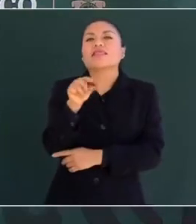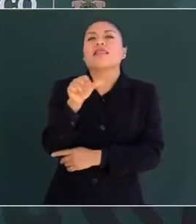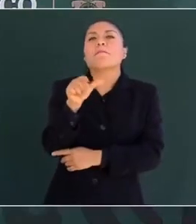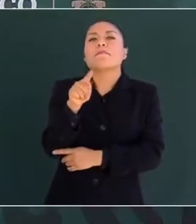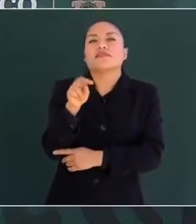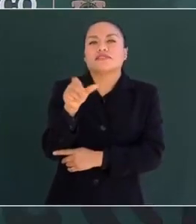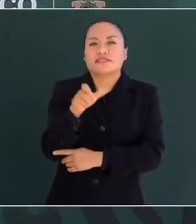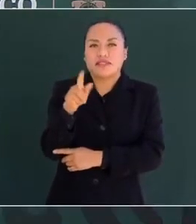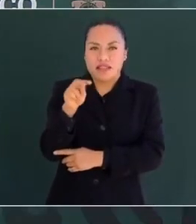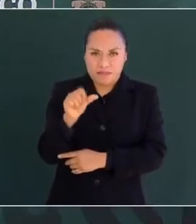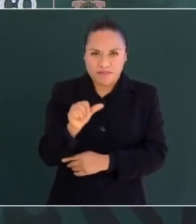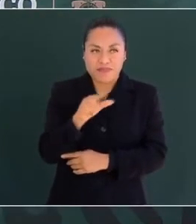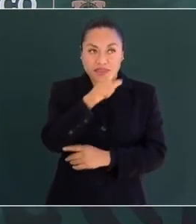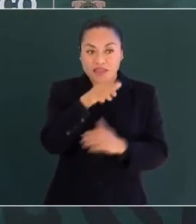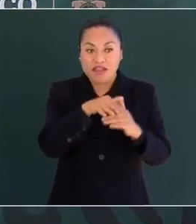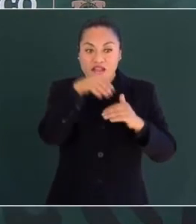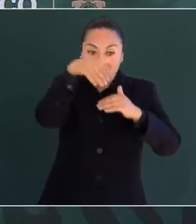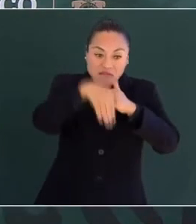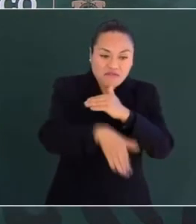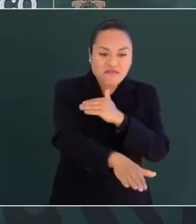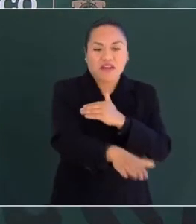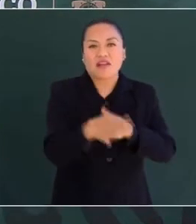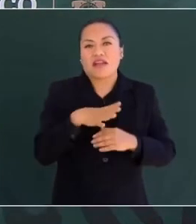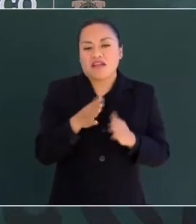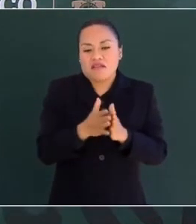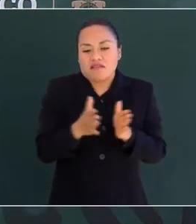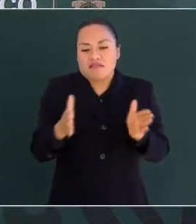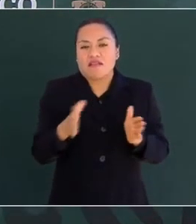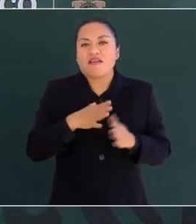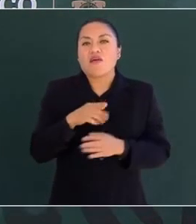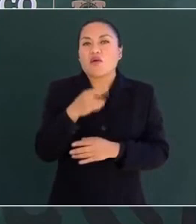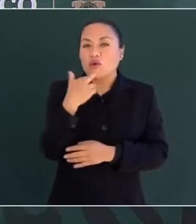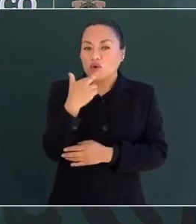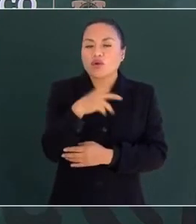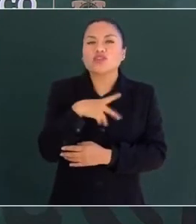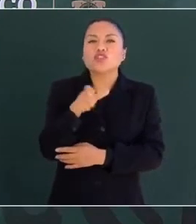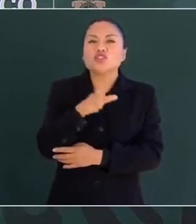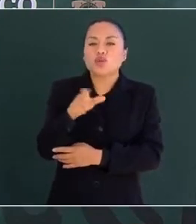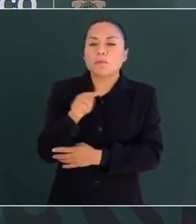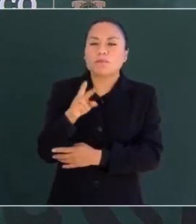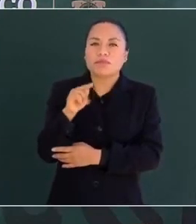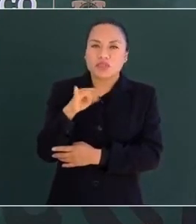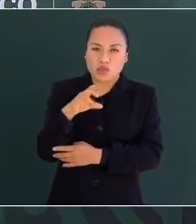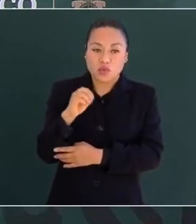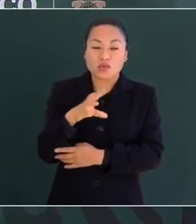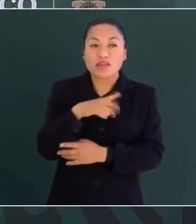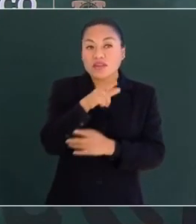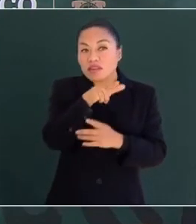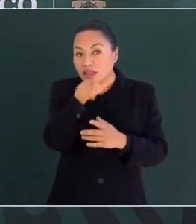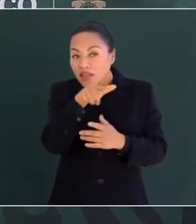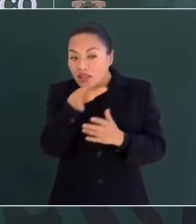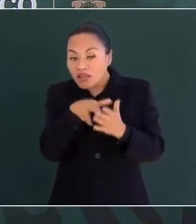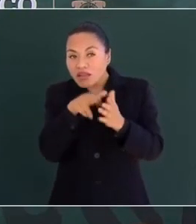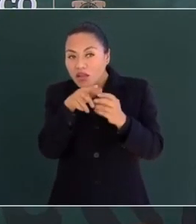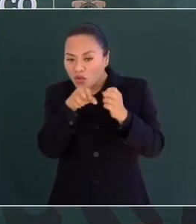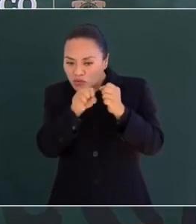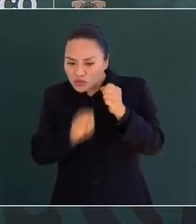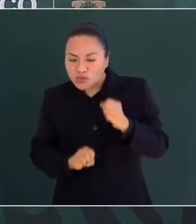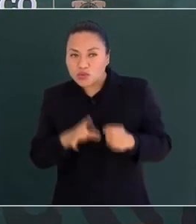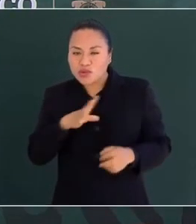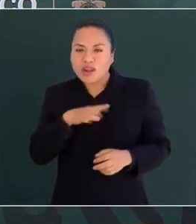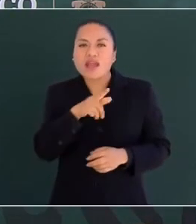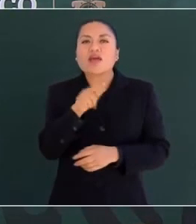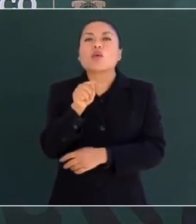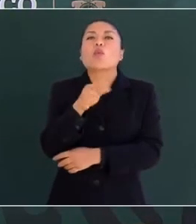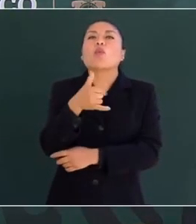la barranca roja que lo divide se llama Xompito y este cerro que está al sur, Hueyantipán.